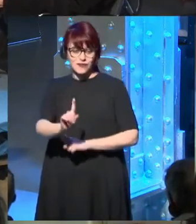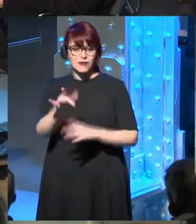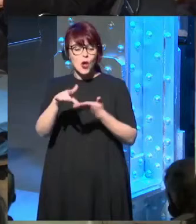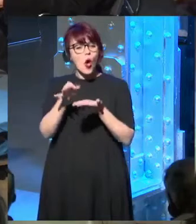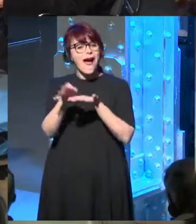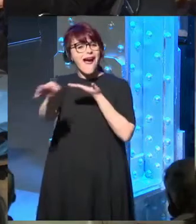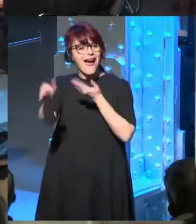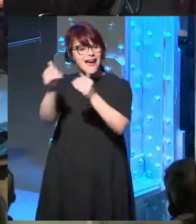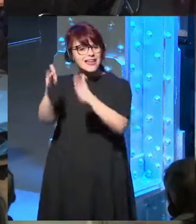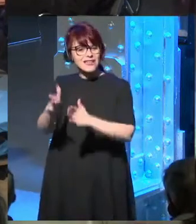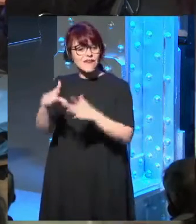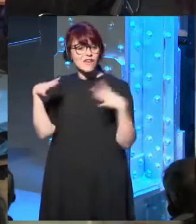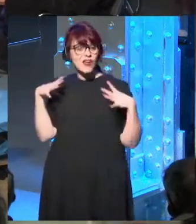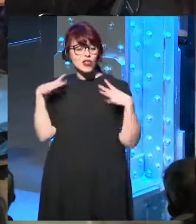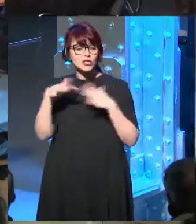vacaciones?